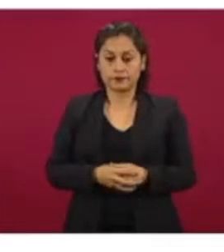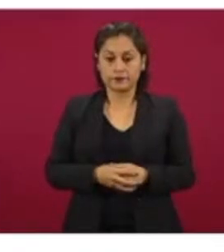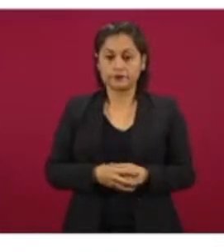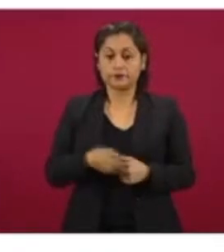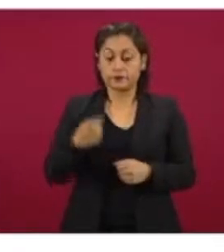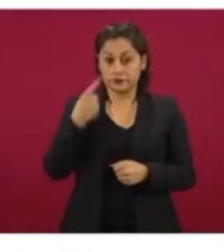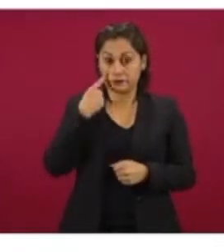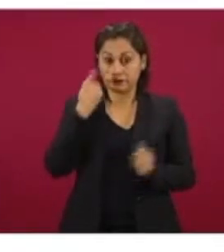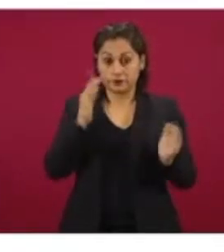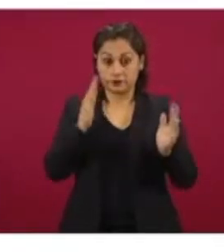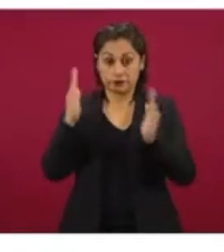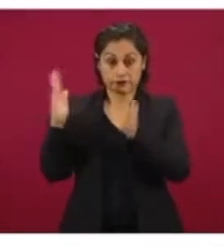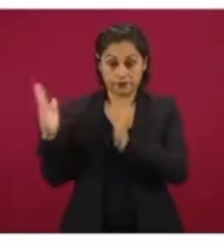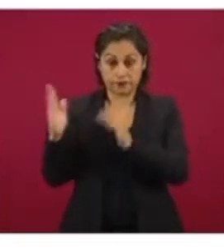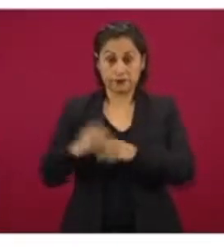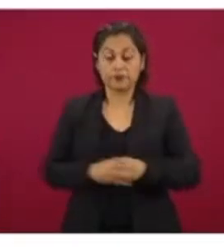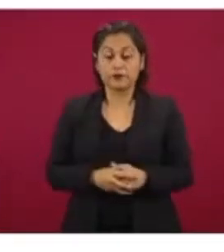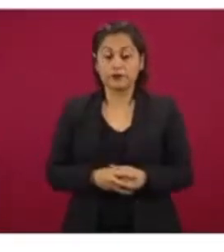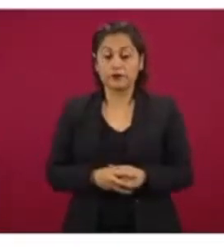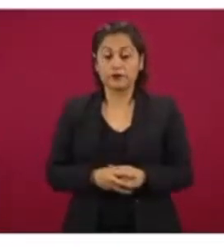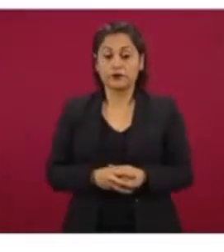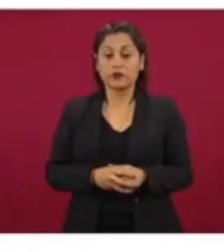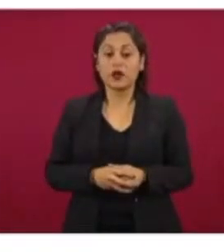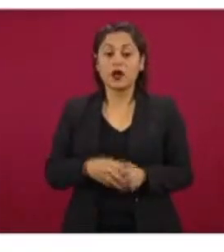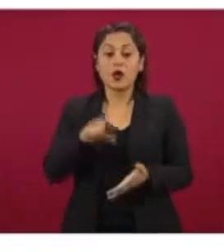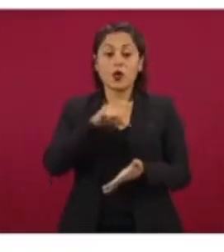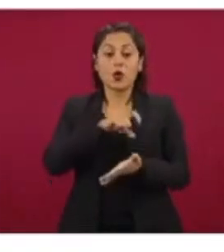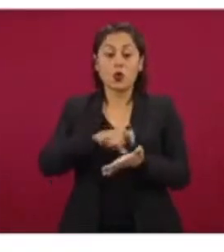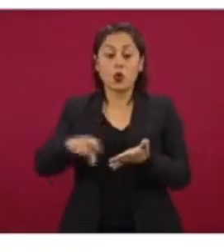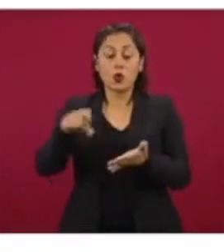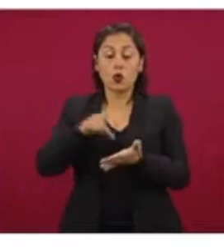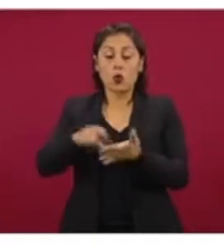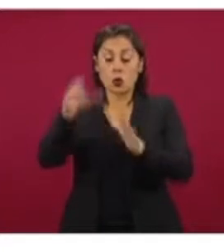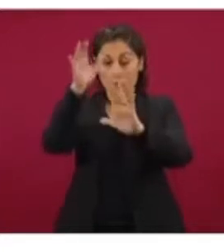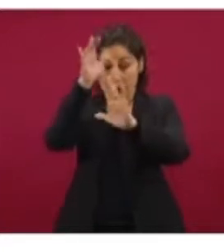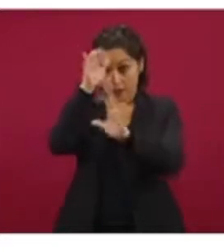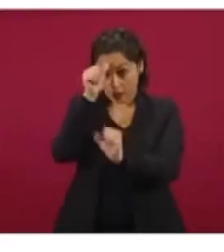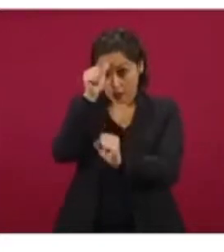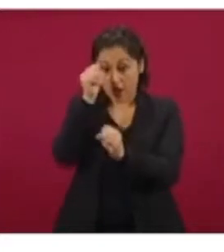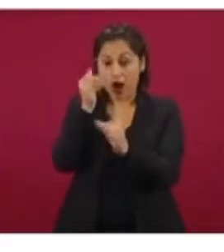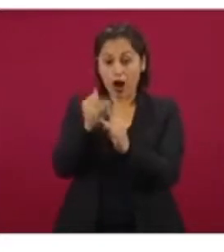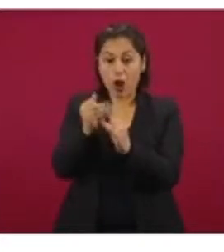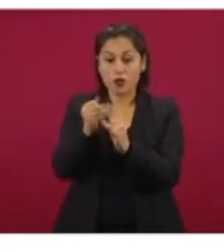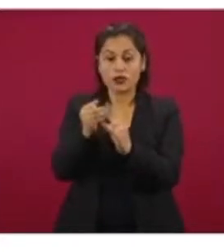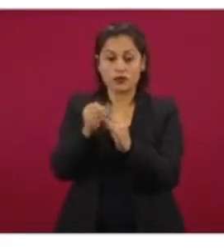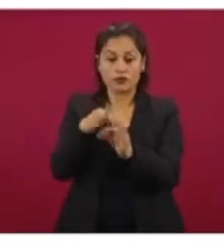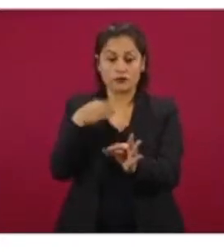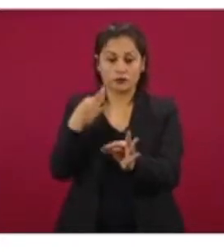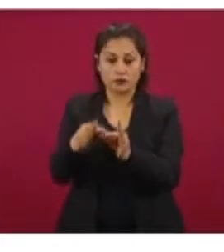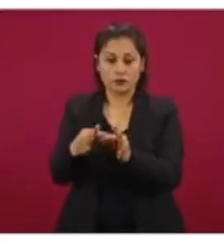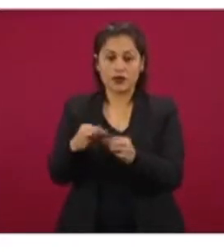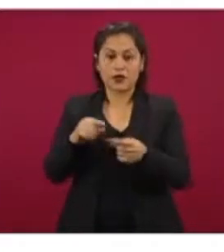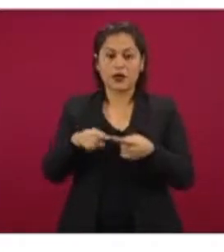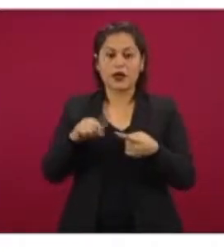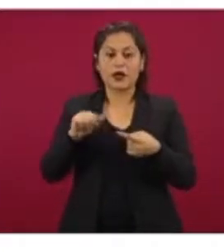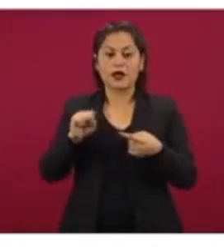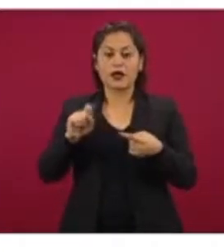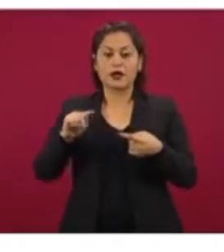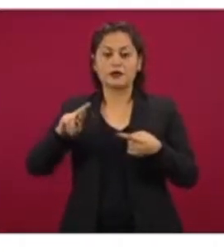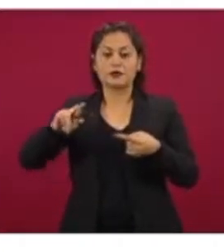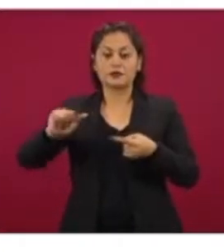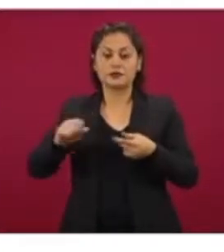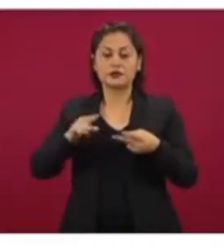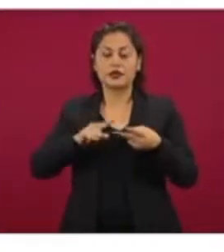los acuerdos de precompra suscritos a esta fecha, que son AstraZeneca University,